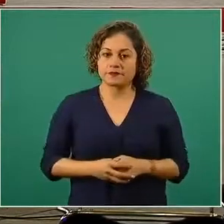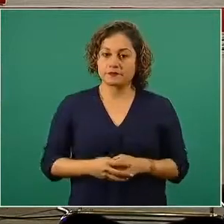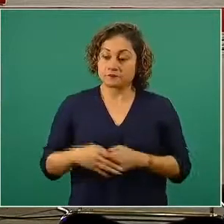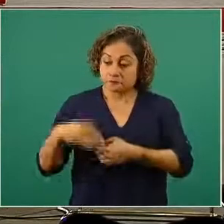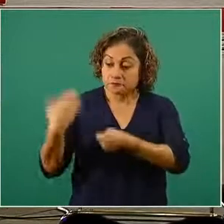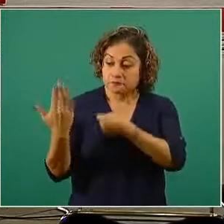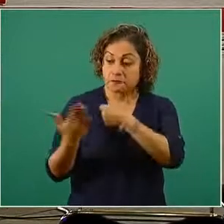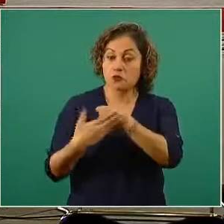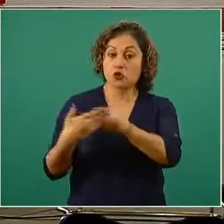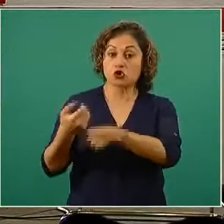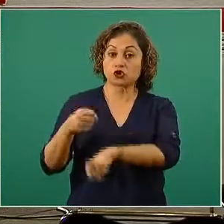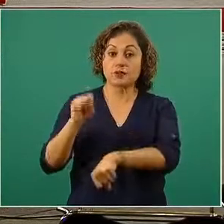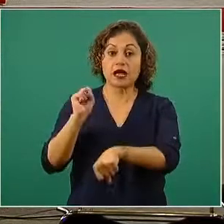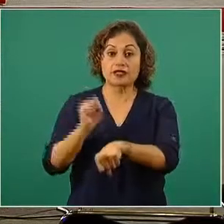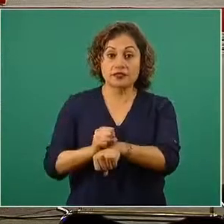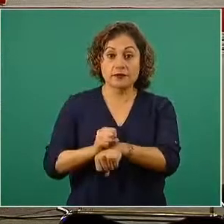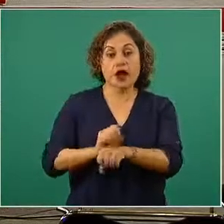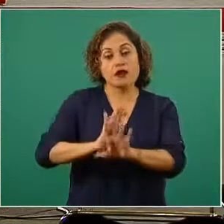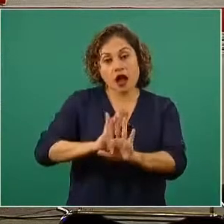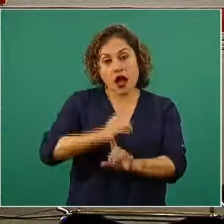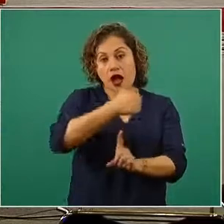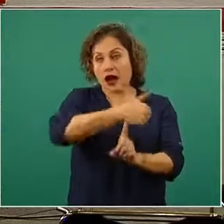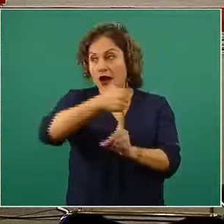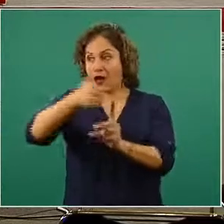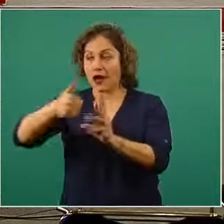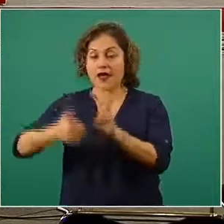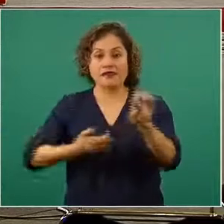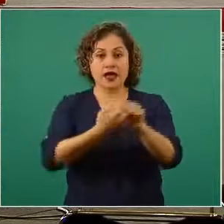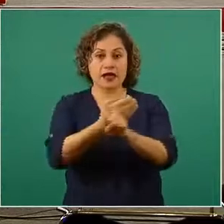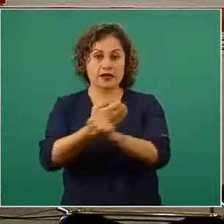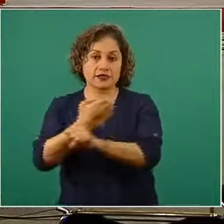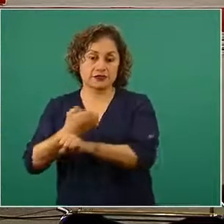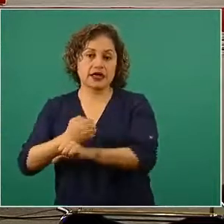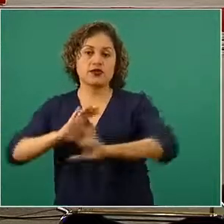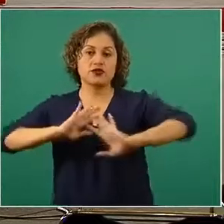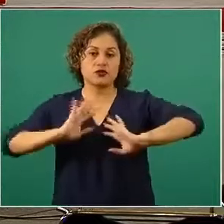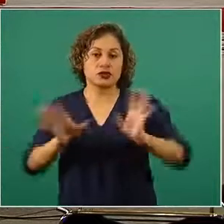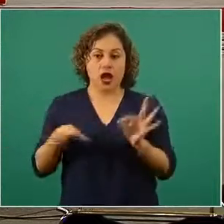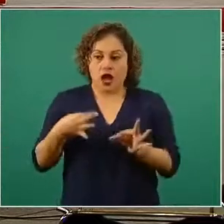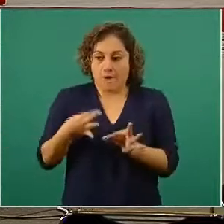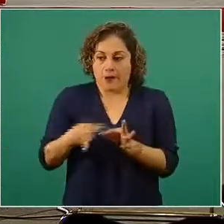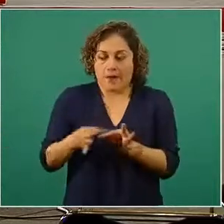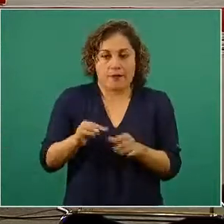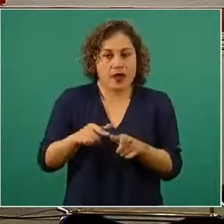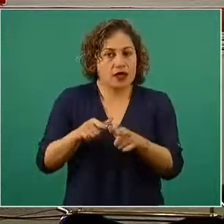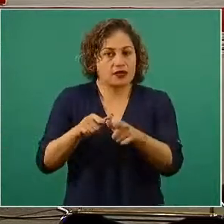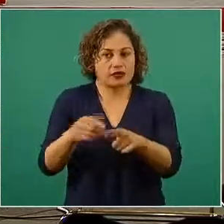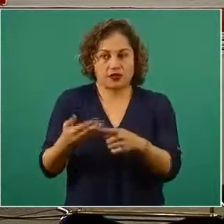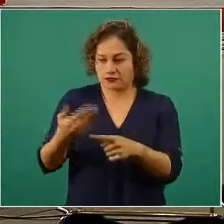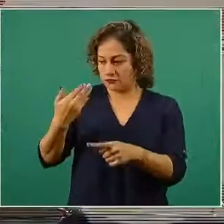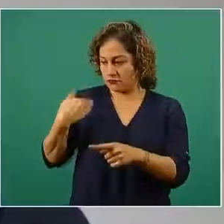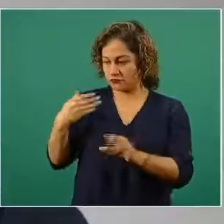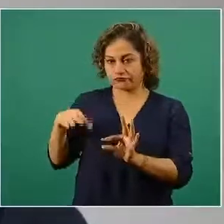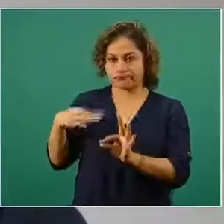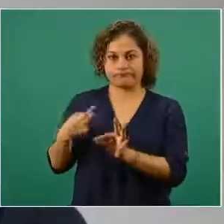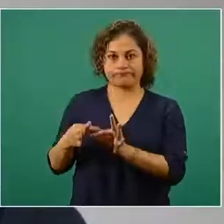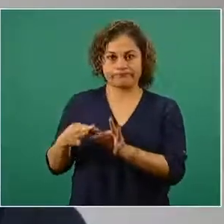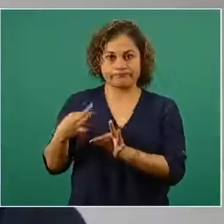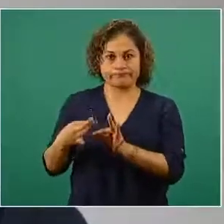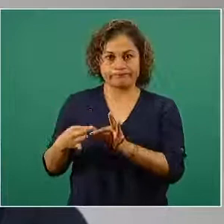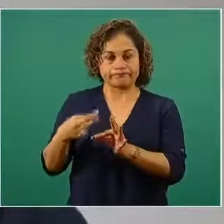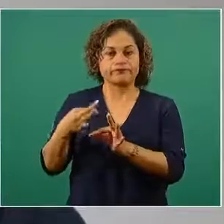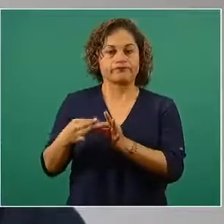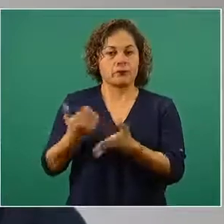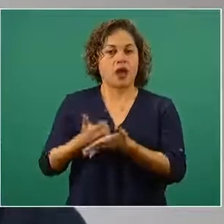cada una de las entidades federativas precisamente ha podido aplicarse y ha podido contribuir al